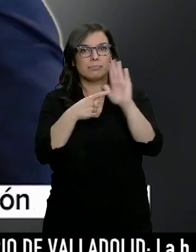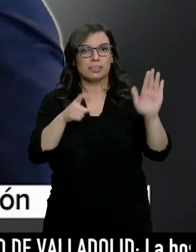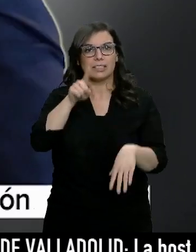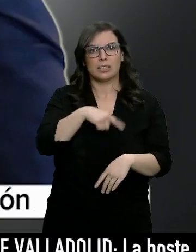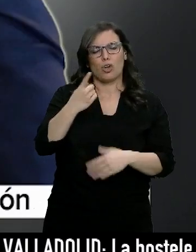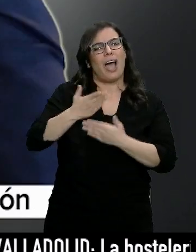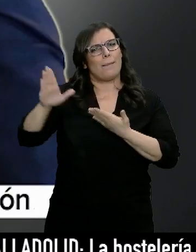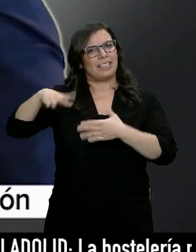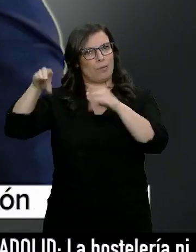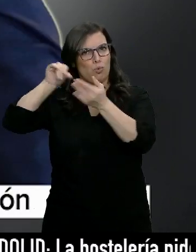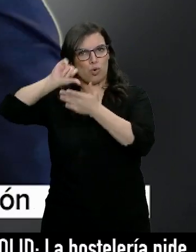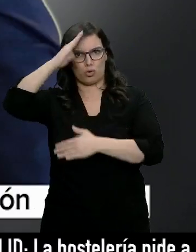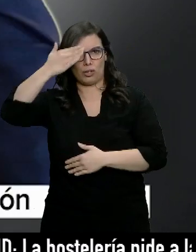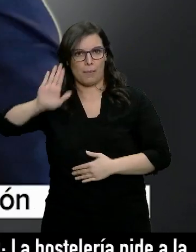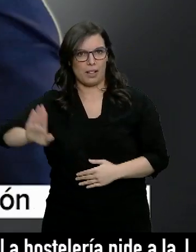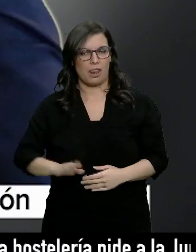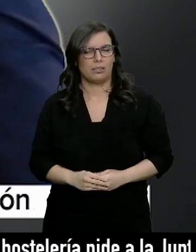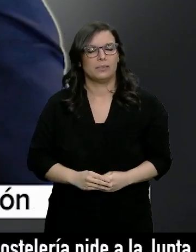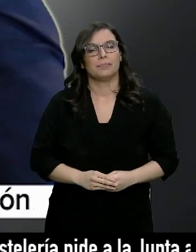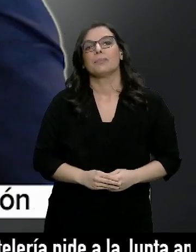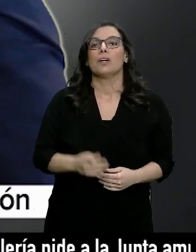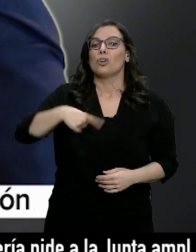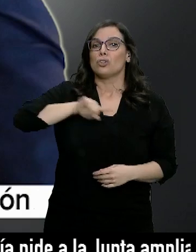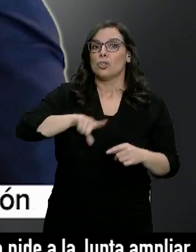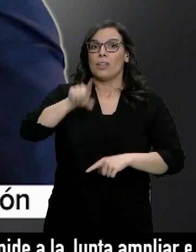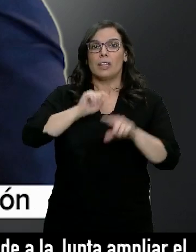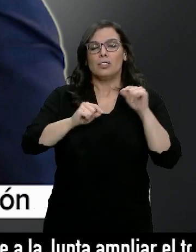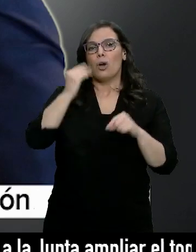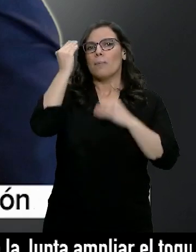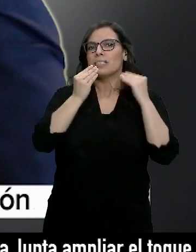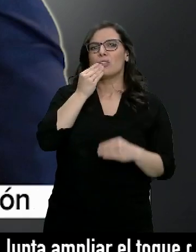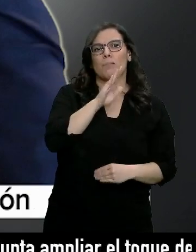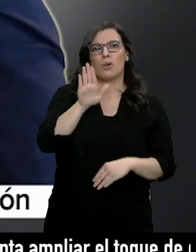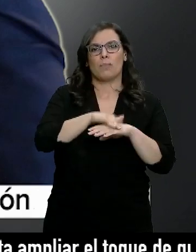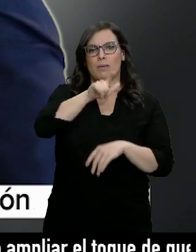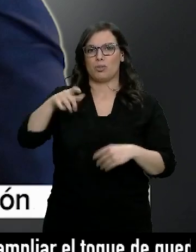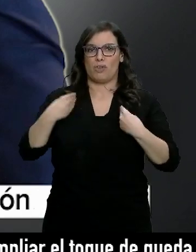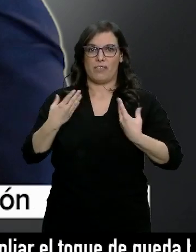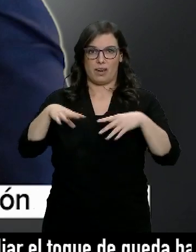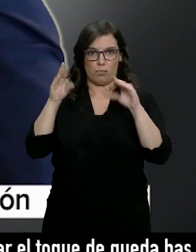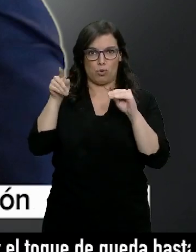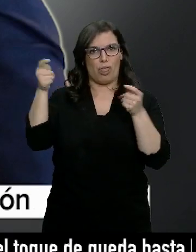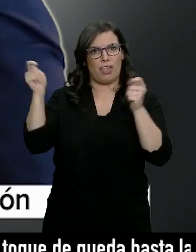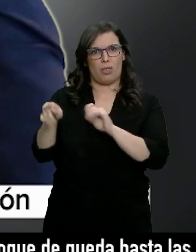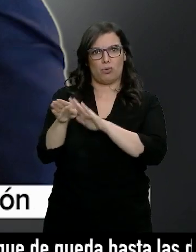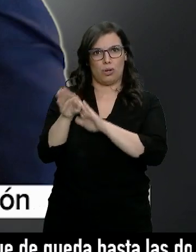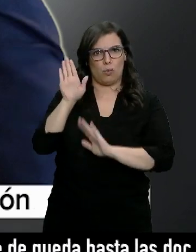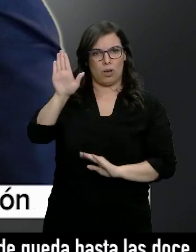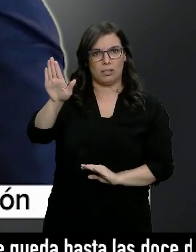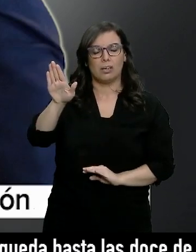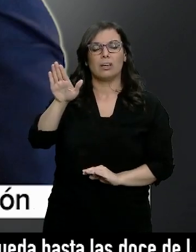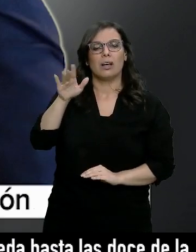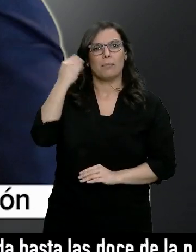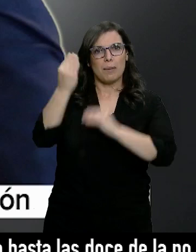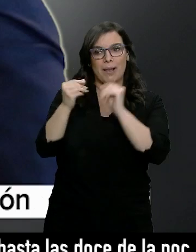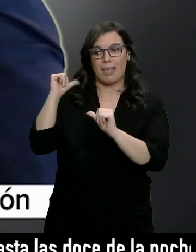Hemos tomado esa decisión pensando en lo mejor para las personas de Burgos. Y creo que las medidas han